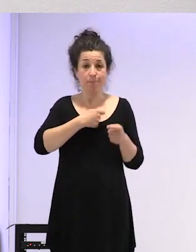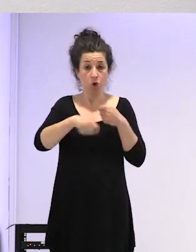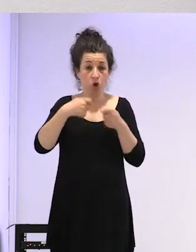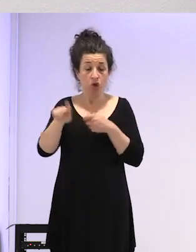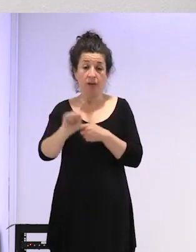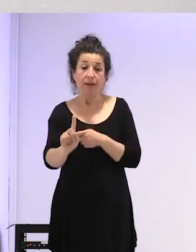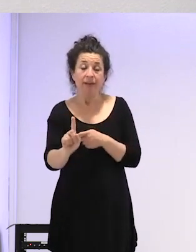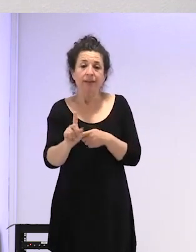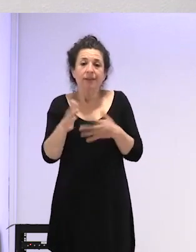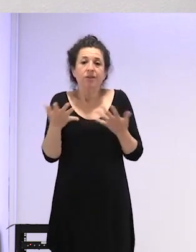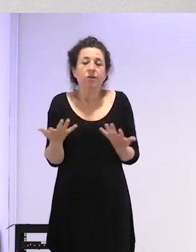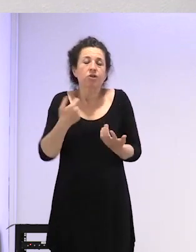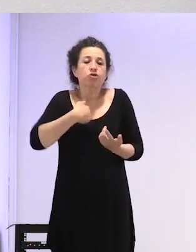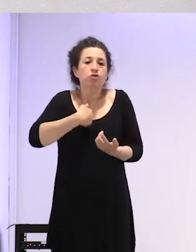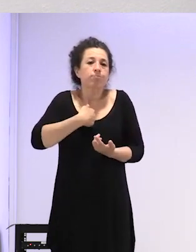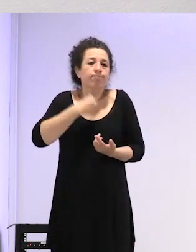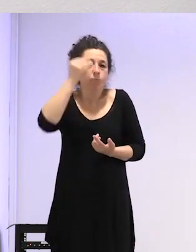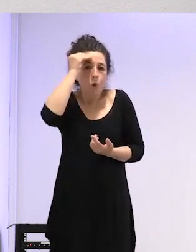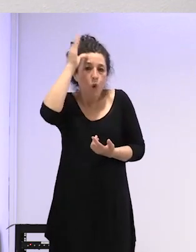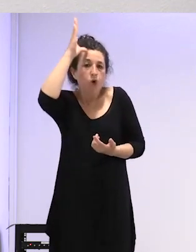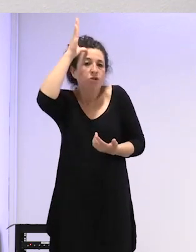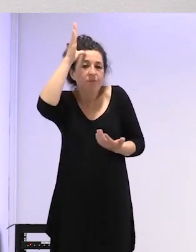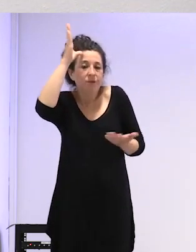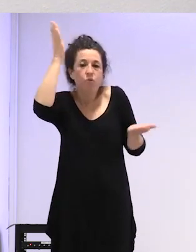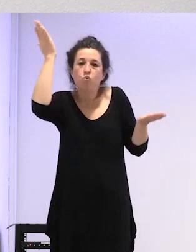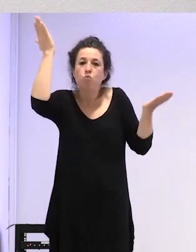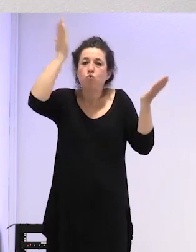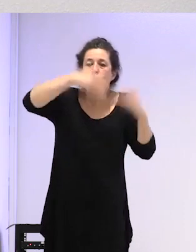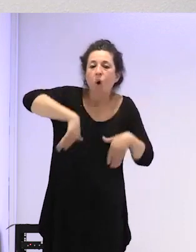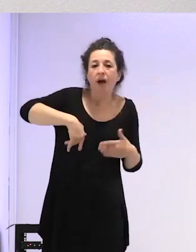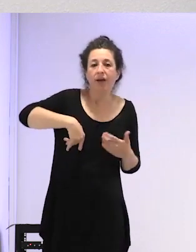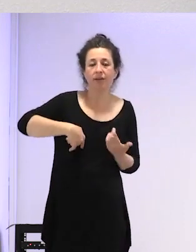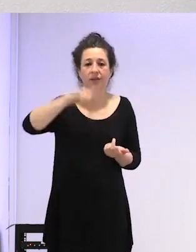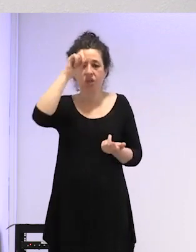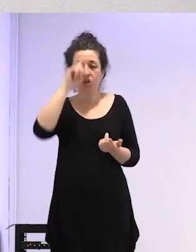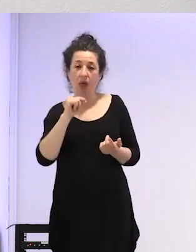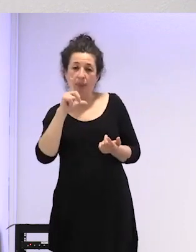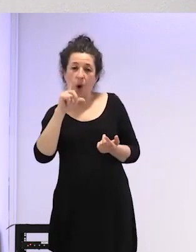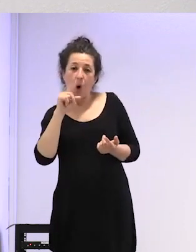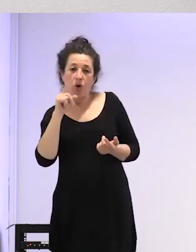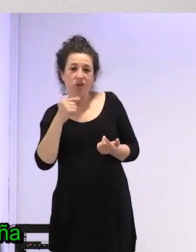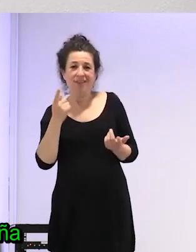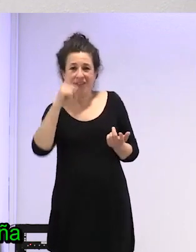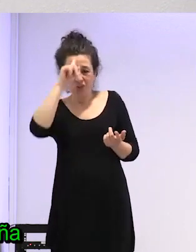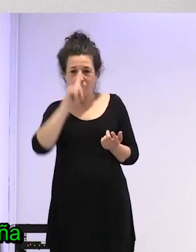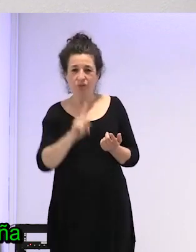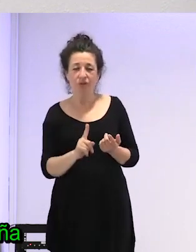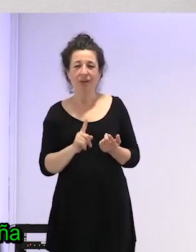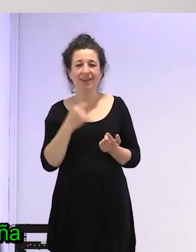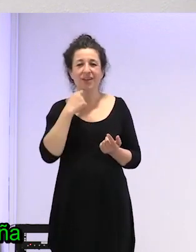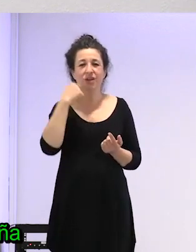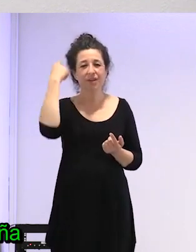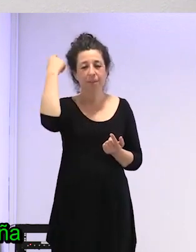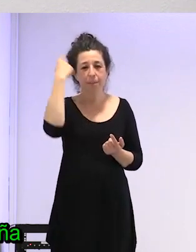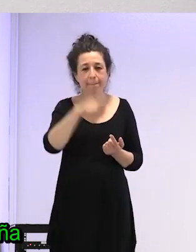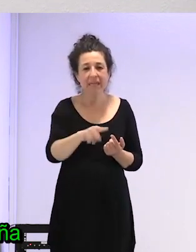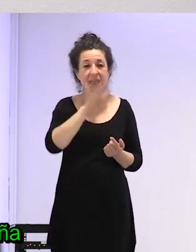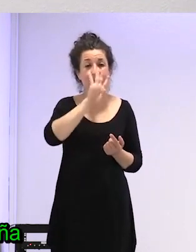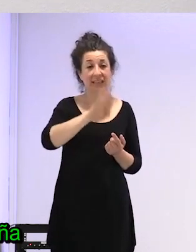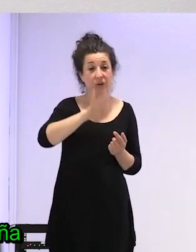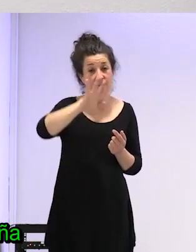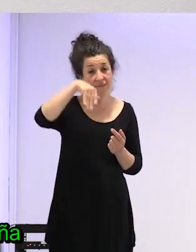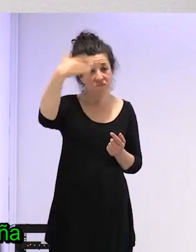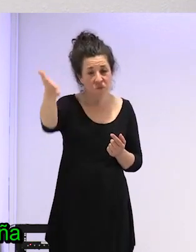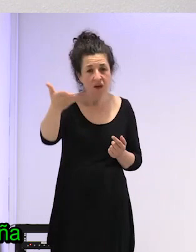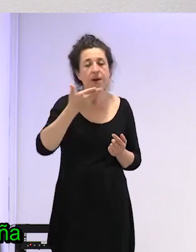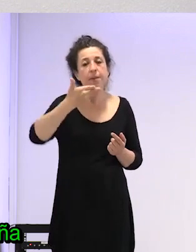yo tampoco tengo un conocimiento profundo de este inyectable no sé ni las dosis sé que alguna mujer de fuera de Cataluña me